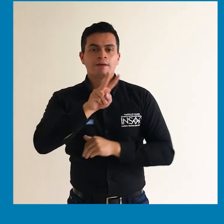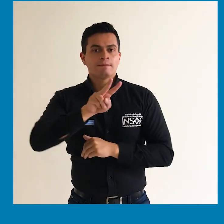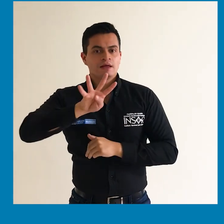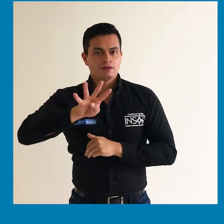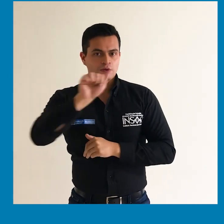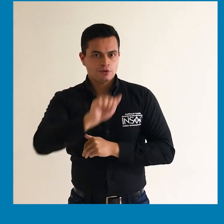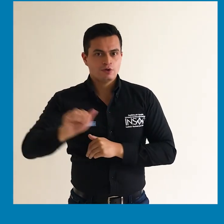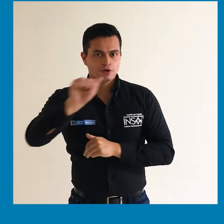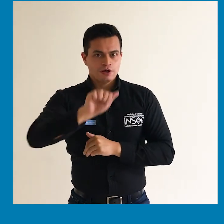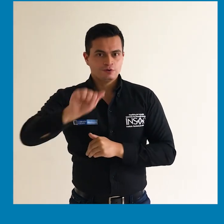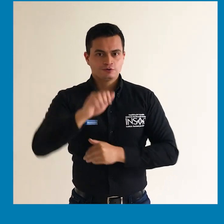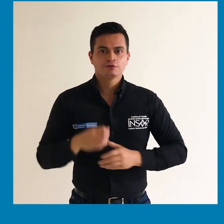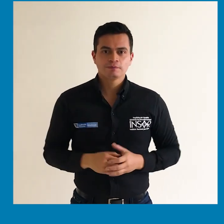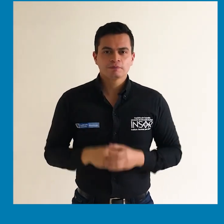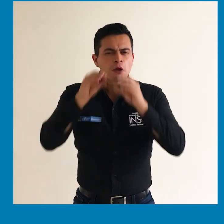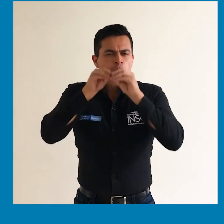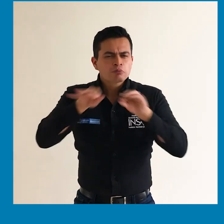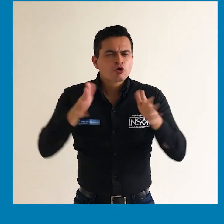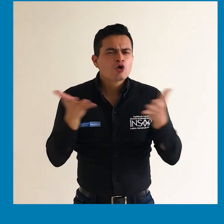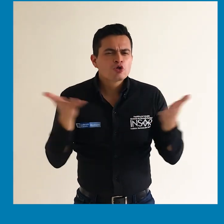hasta el 24 de agosto.